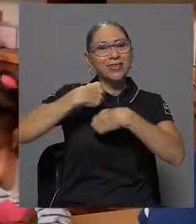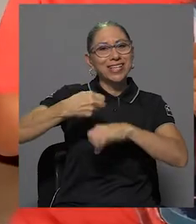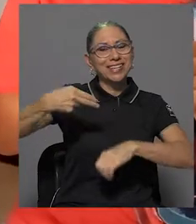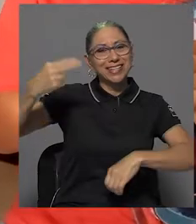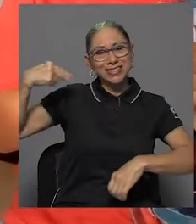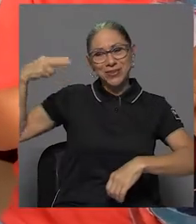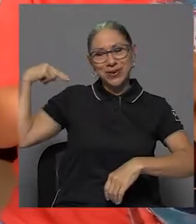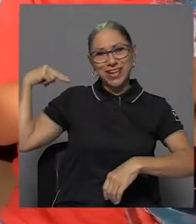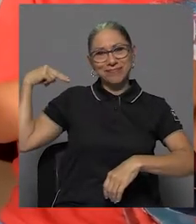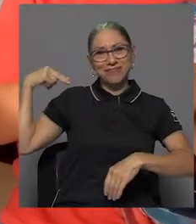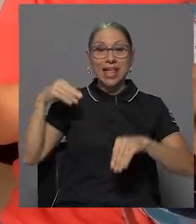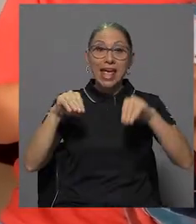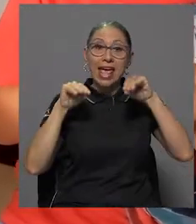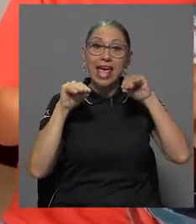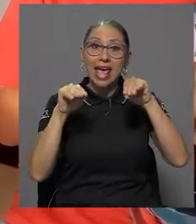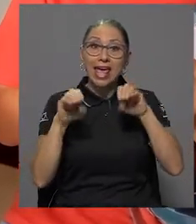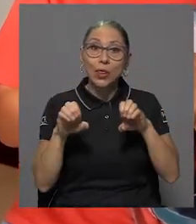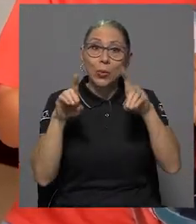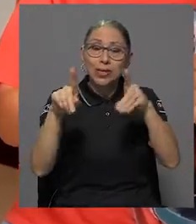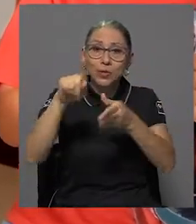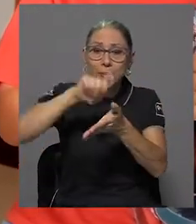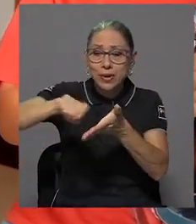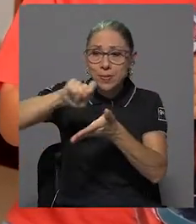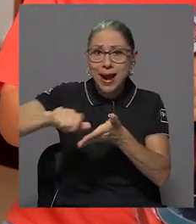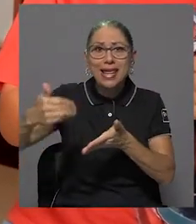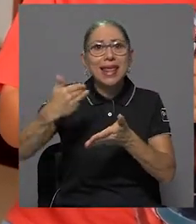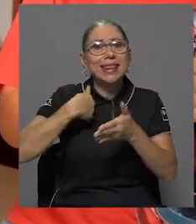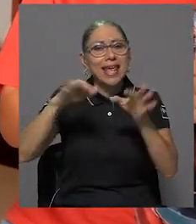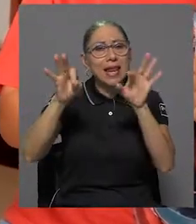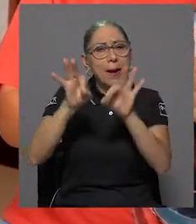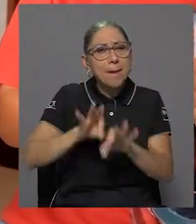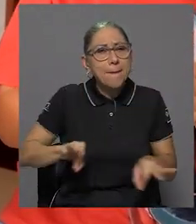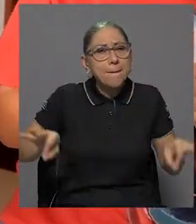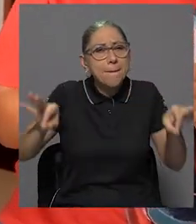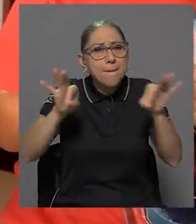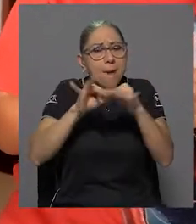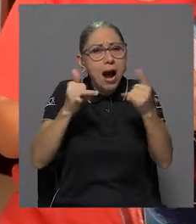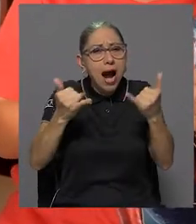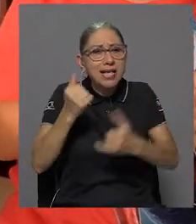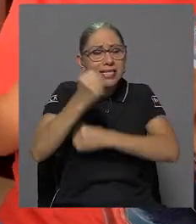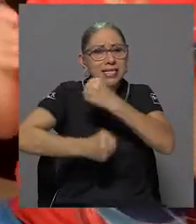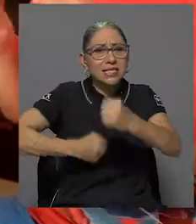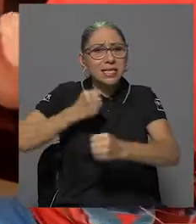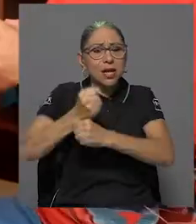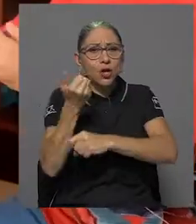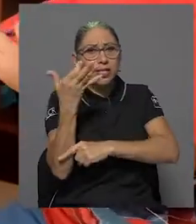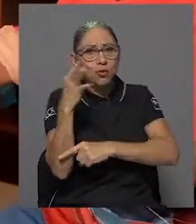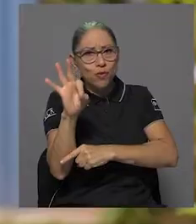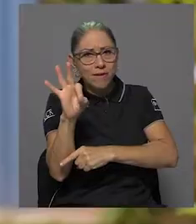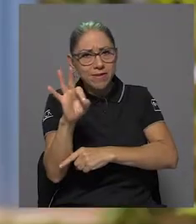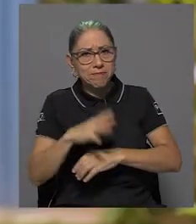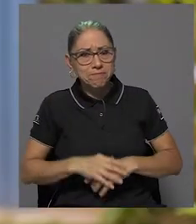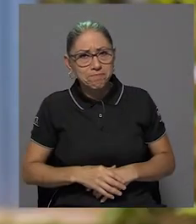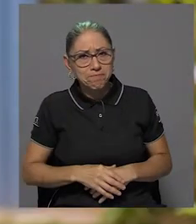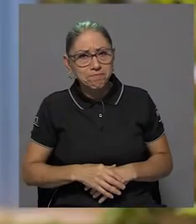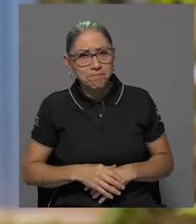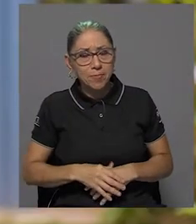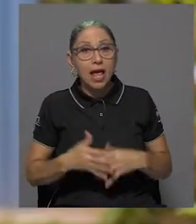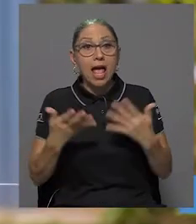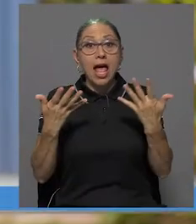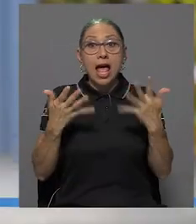Educación Primaria tiene una trascendencia al siglo XIX, definitivamente. Al